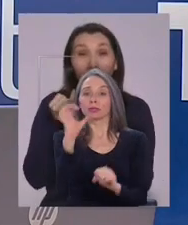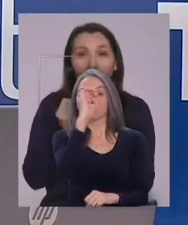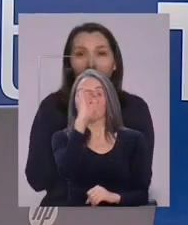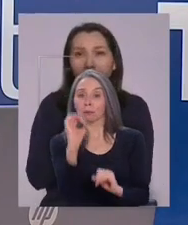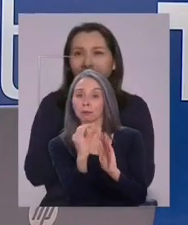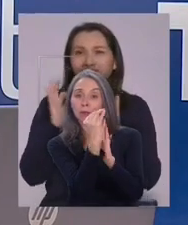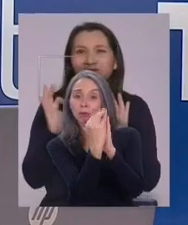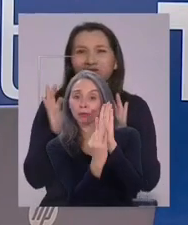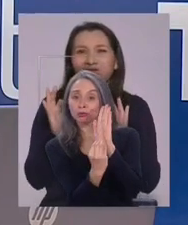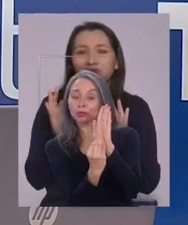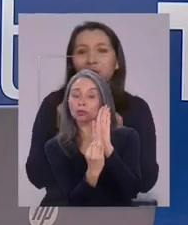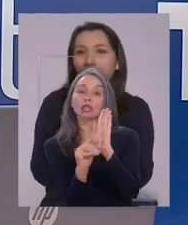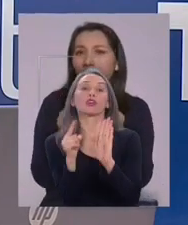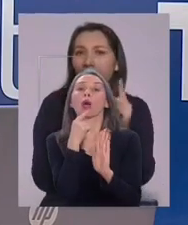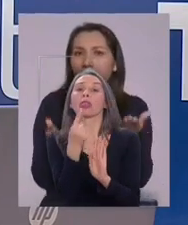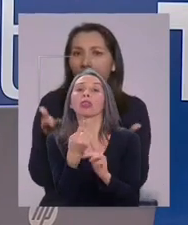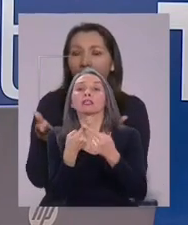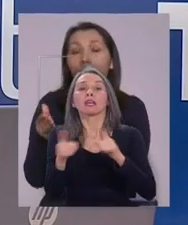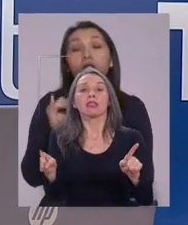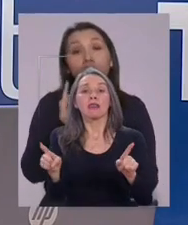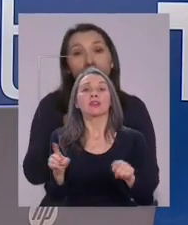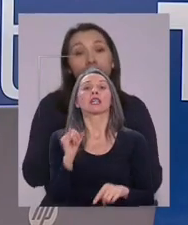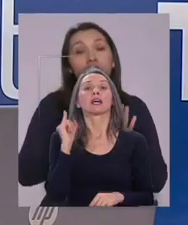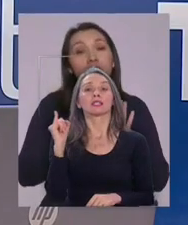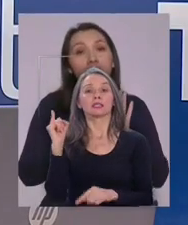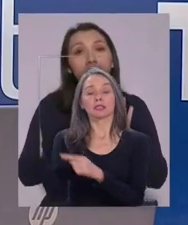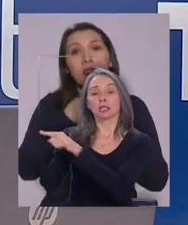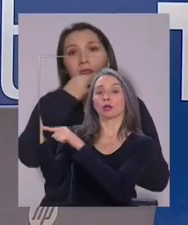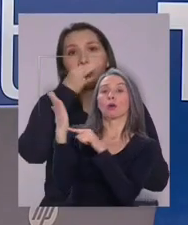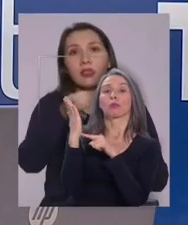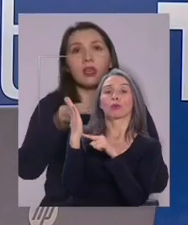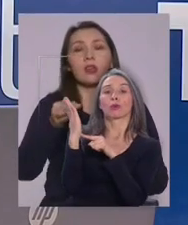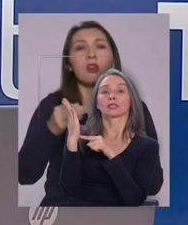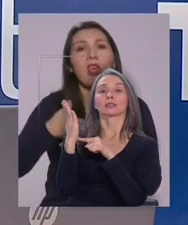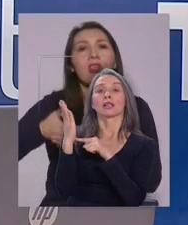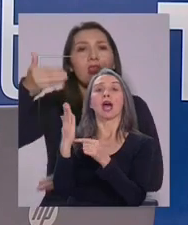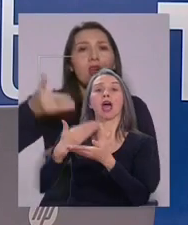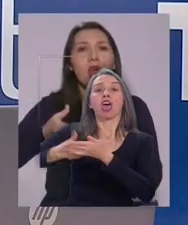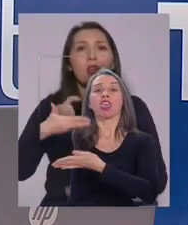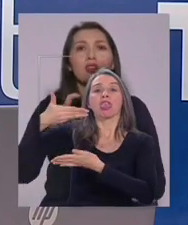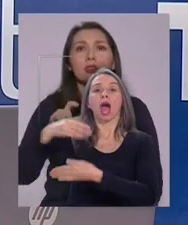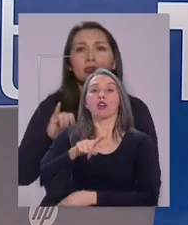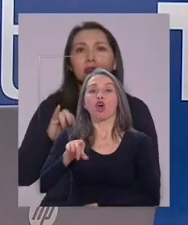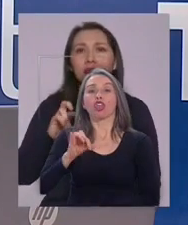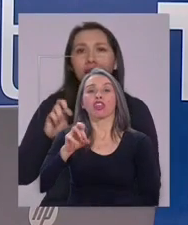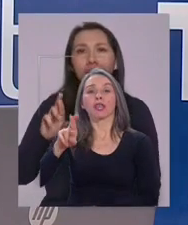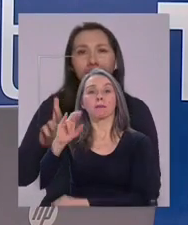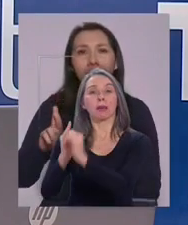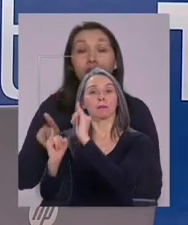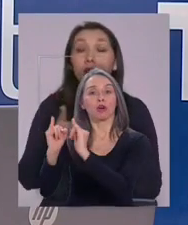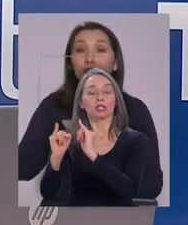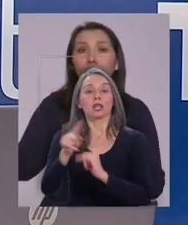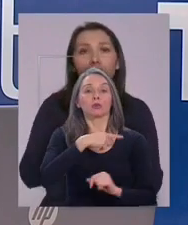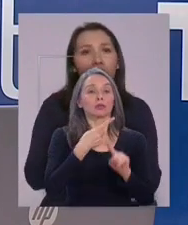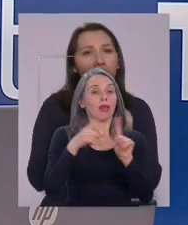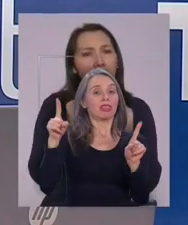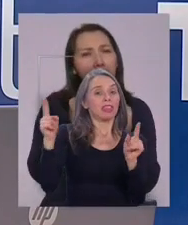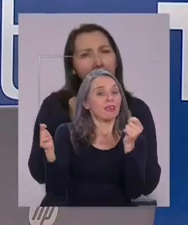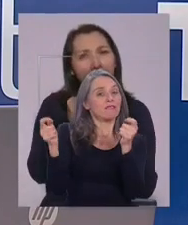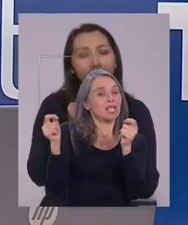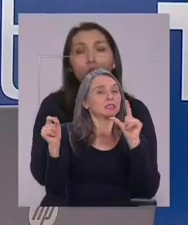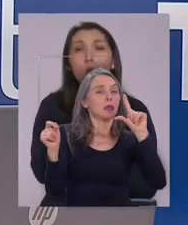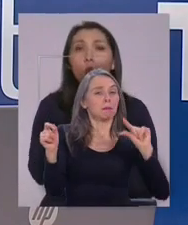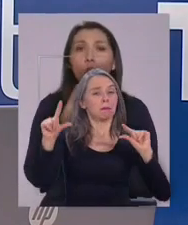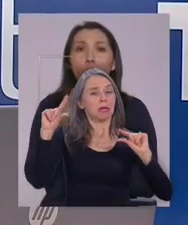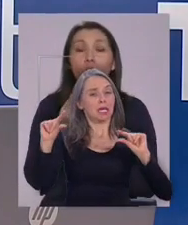dan una diferencia como sí la está planteando el diario CIPER. Nuestra diferencia es bastante menor. Estamos hablando de